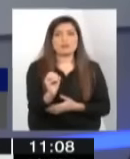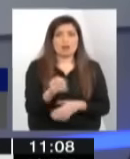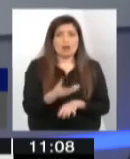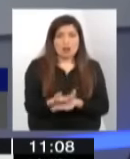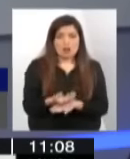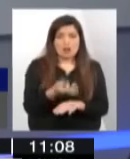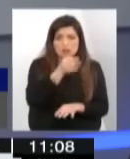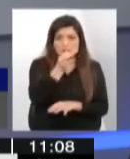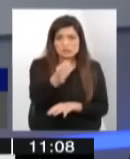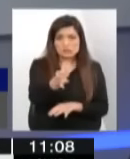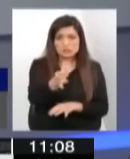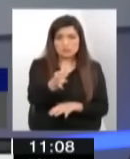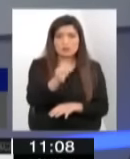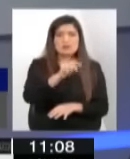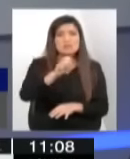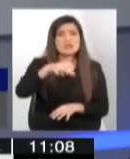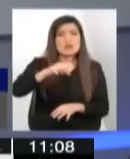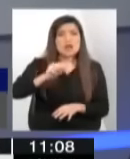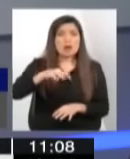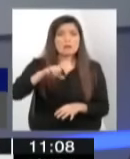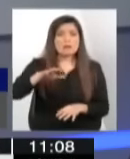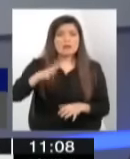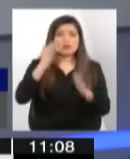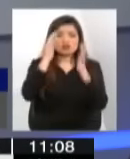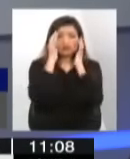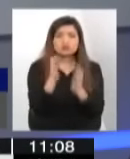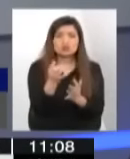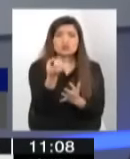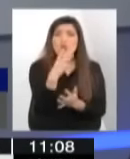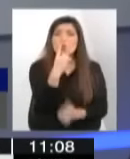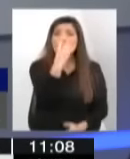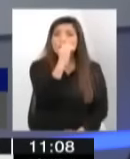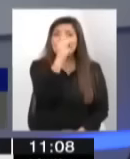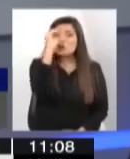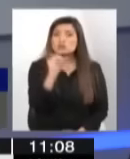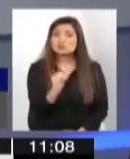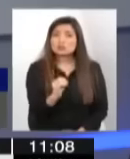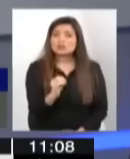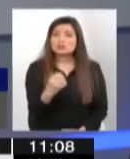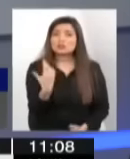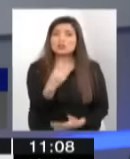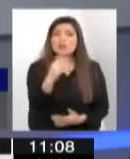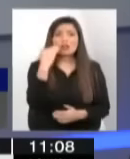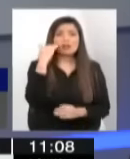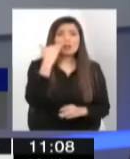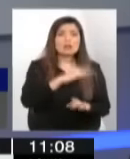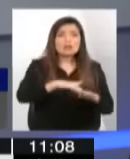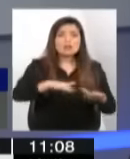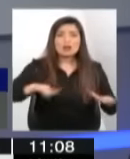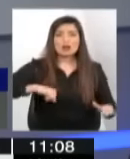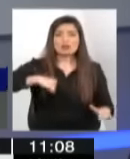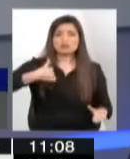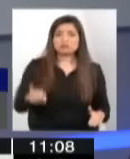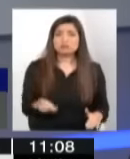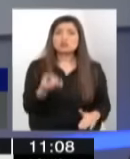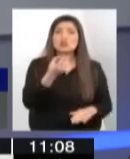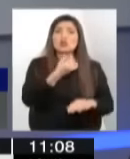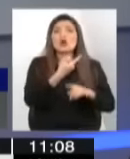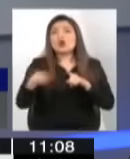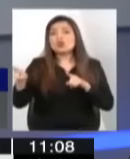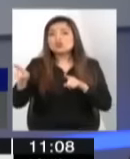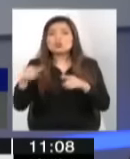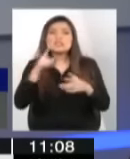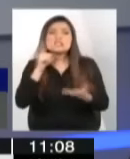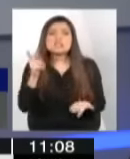decir acá, el Sename directamente atiende solamente el 1% de lo que es la infancia y la adolescencia. El resto lo atienden las instituciones privadas.